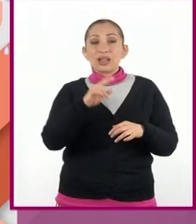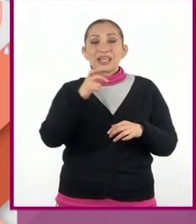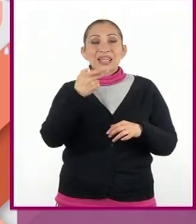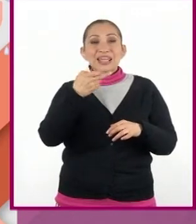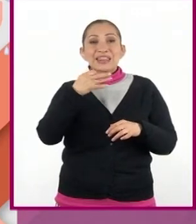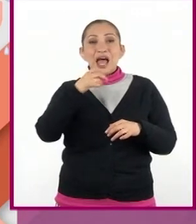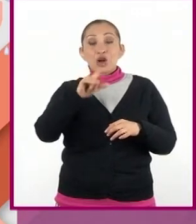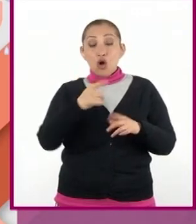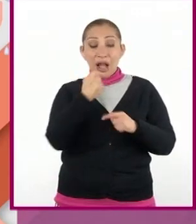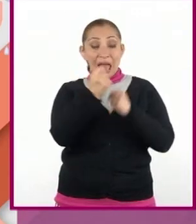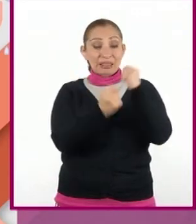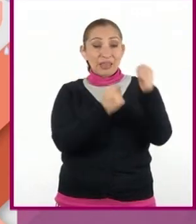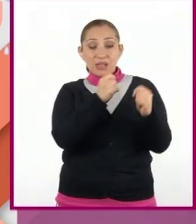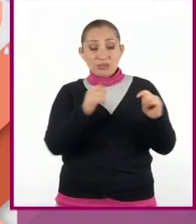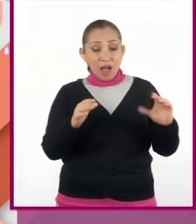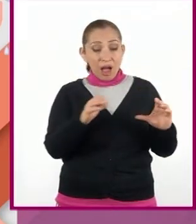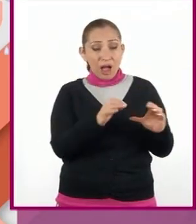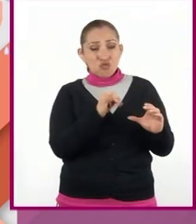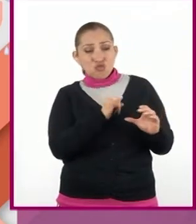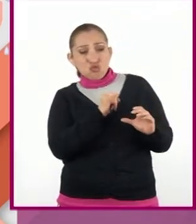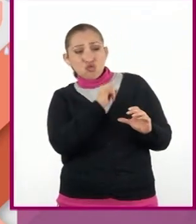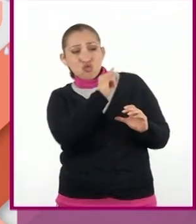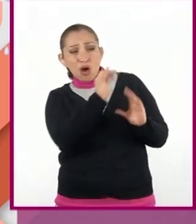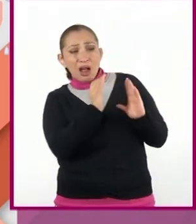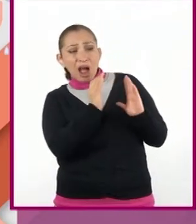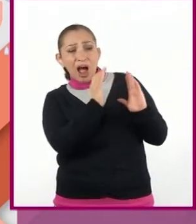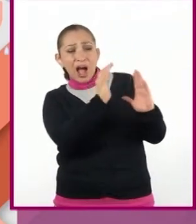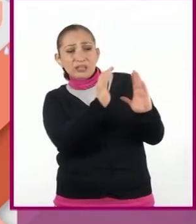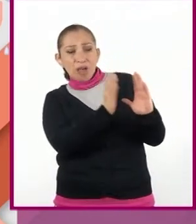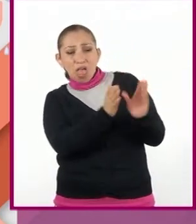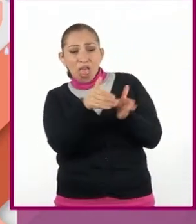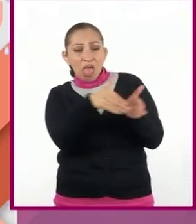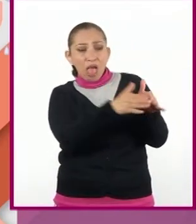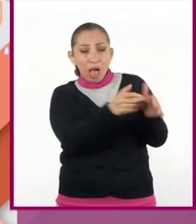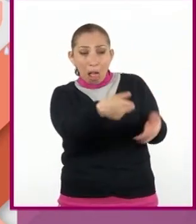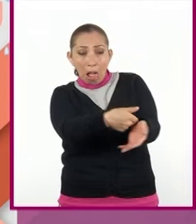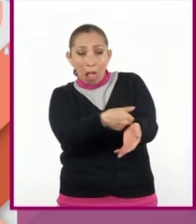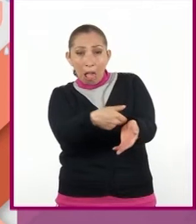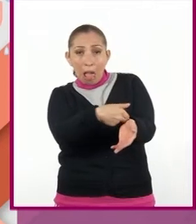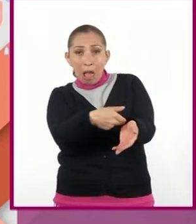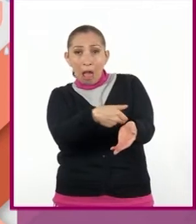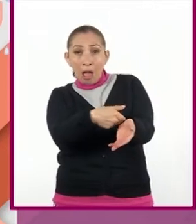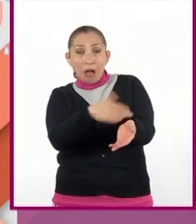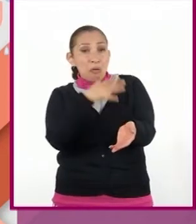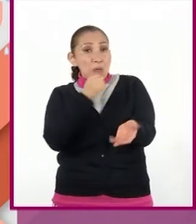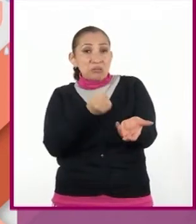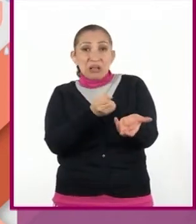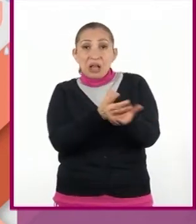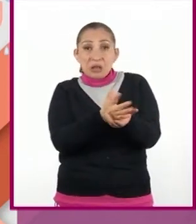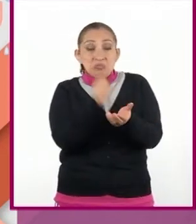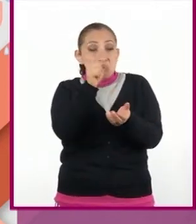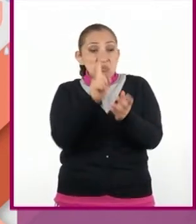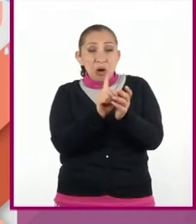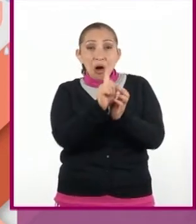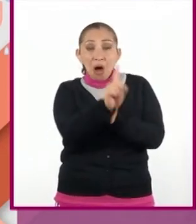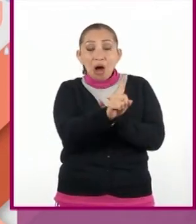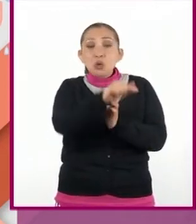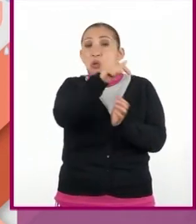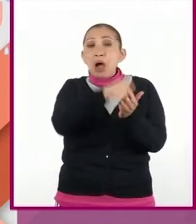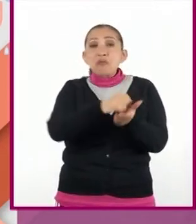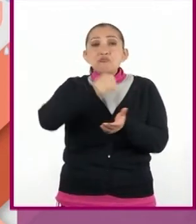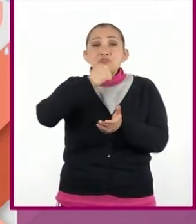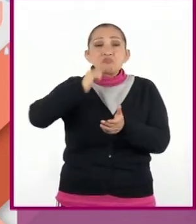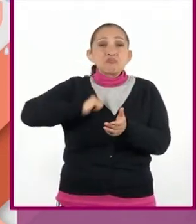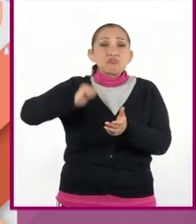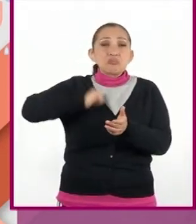La tienda se encontraba al fondo de una calle serpenteante, escondida y sin salida, ubicada en la zona vieja de la ciudad.